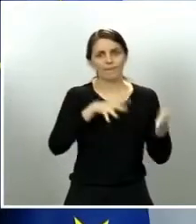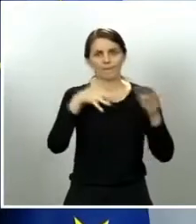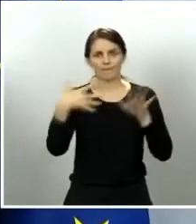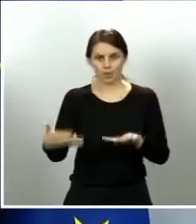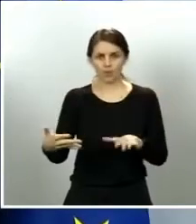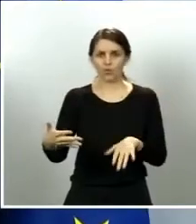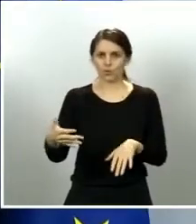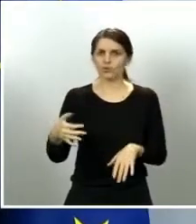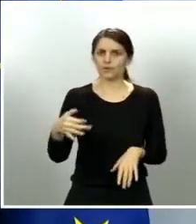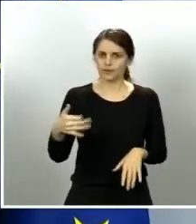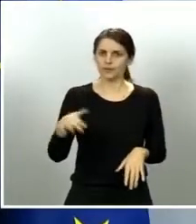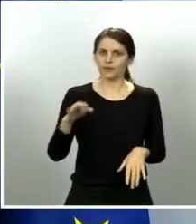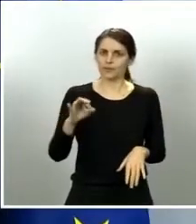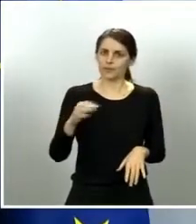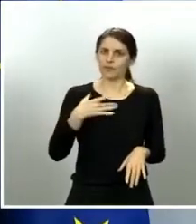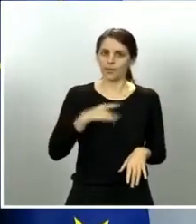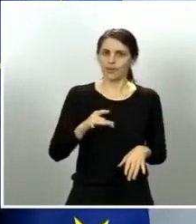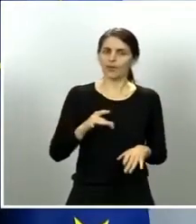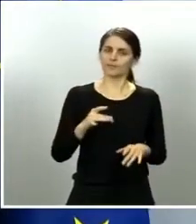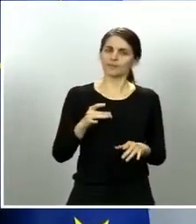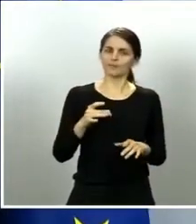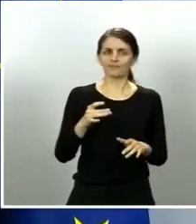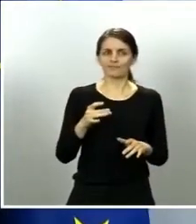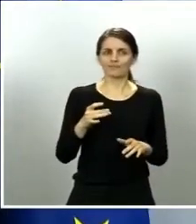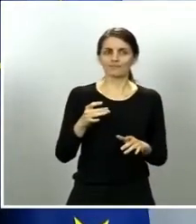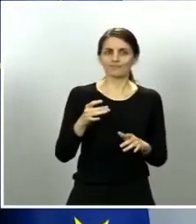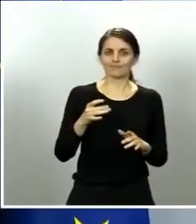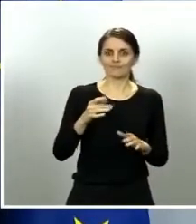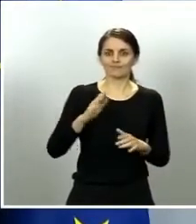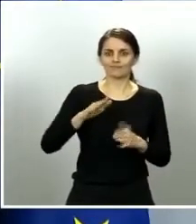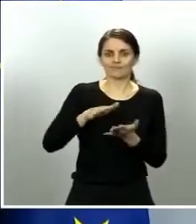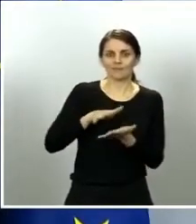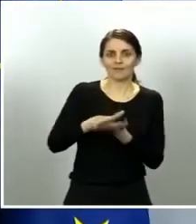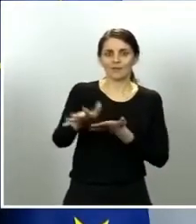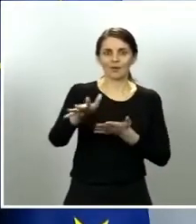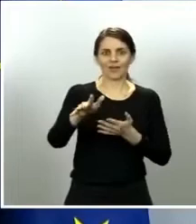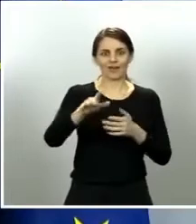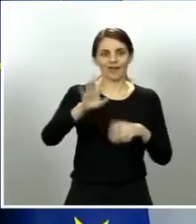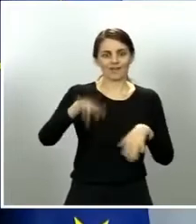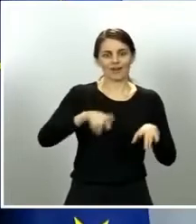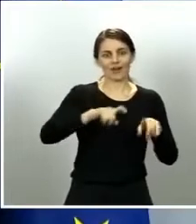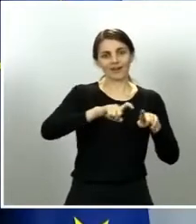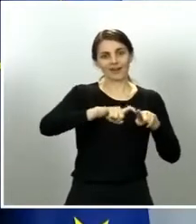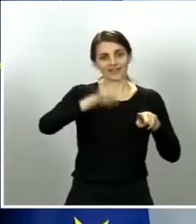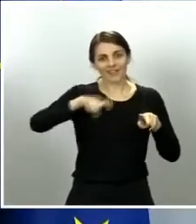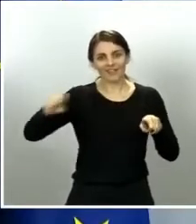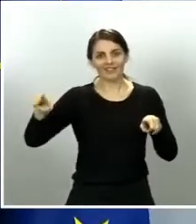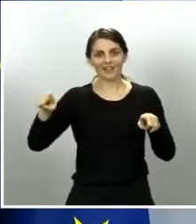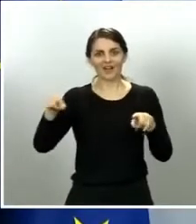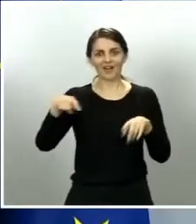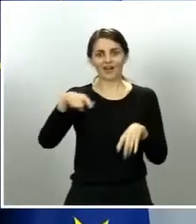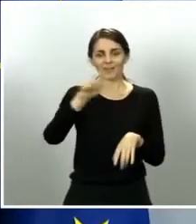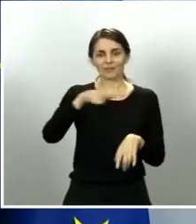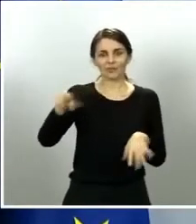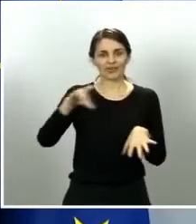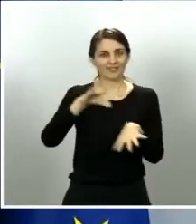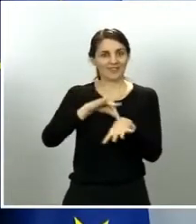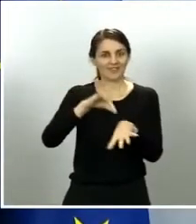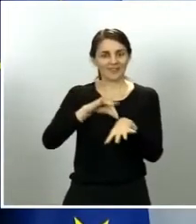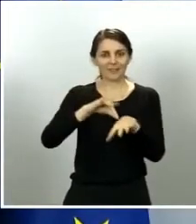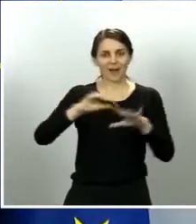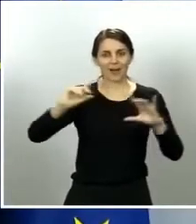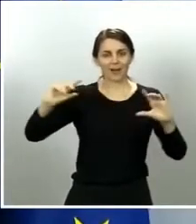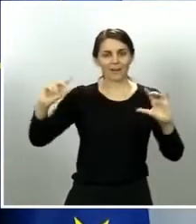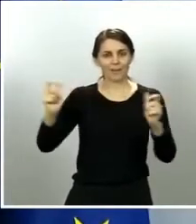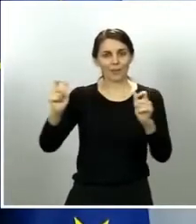determinar que el número, las estadísticas, los datos de contagiados, las tristes datos de fallecidos, sobre todo,